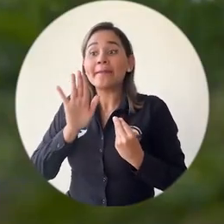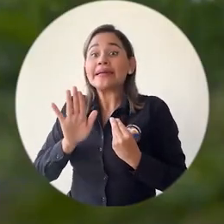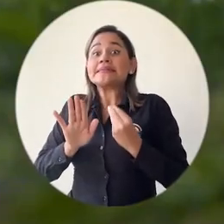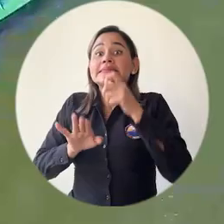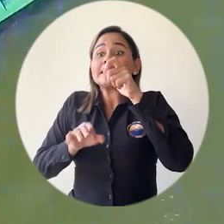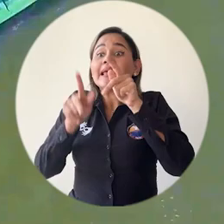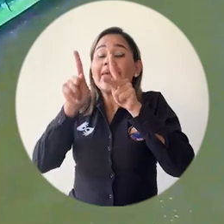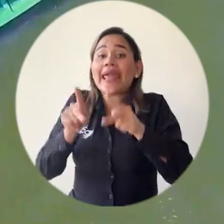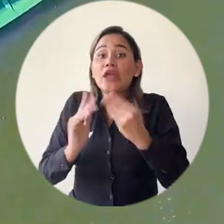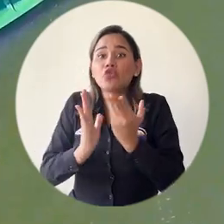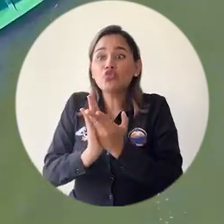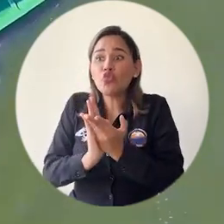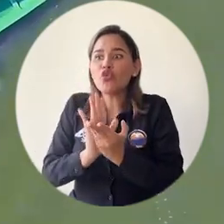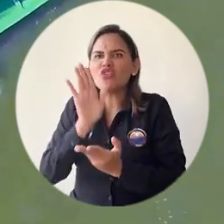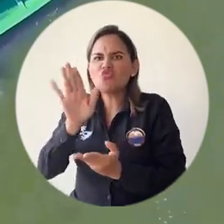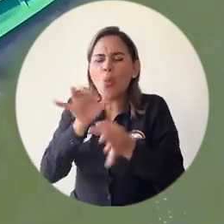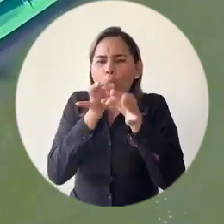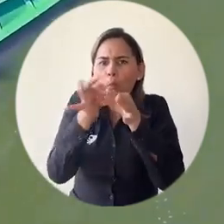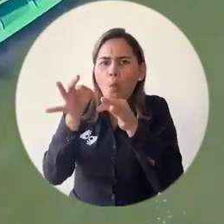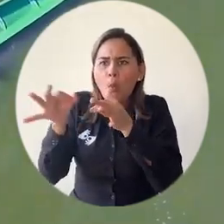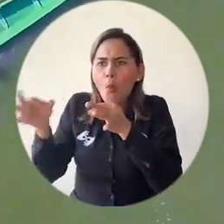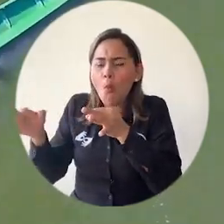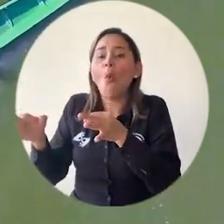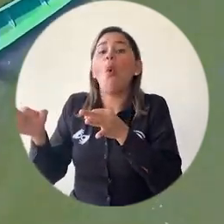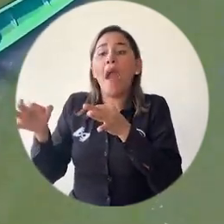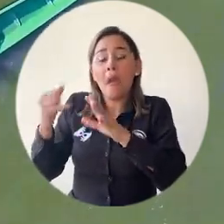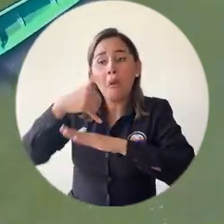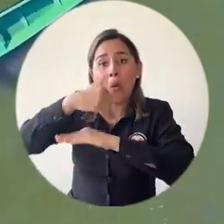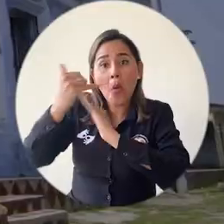más destacados de los municipios del departamento.